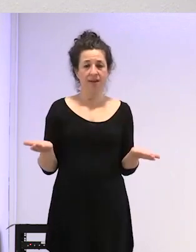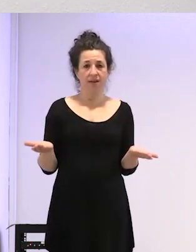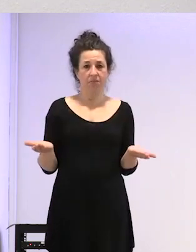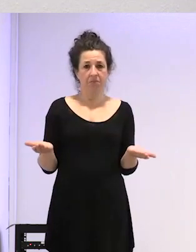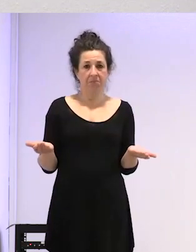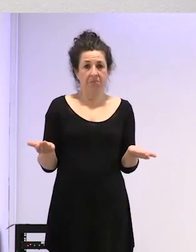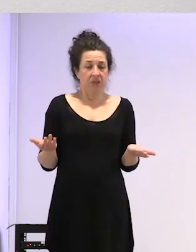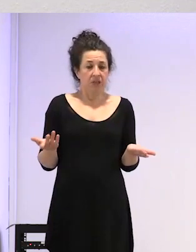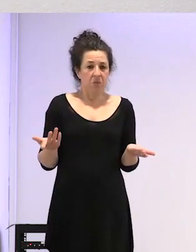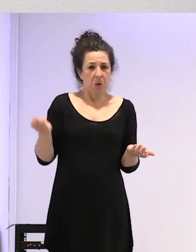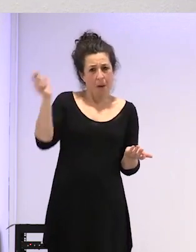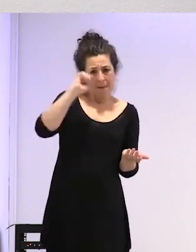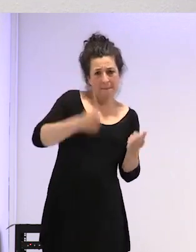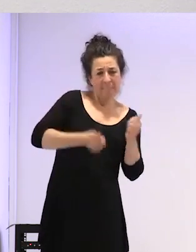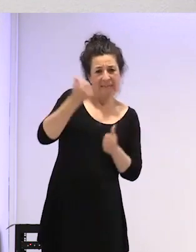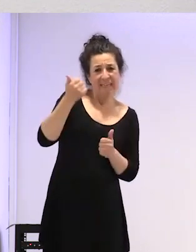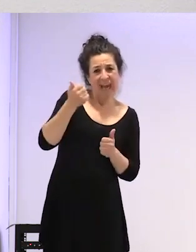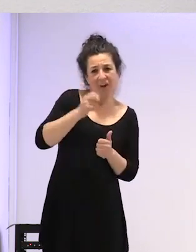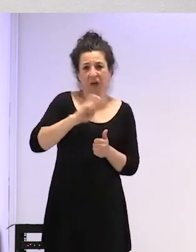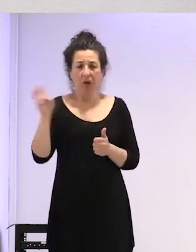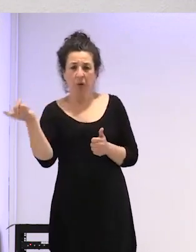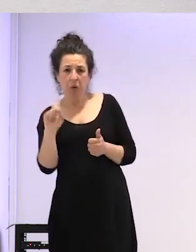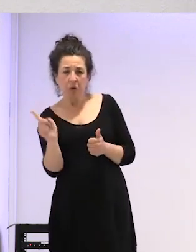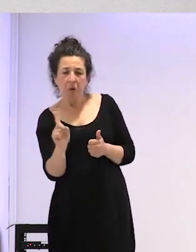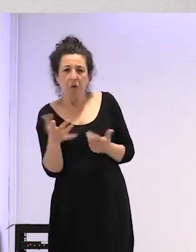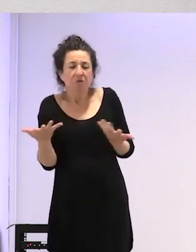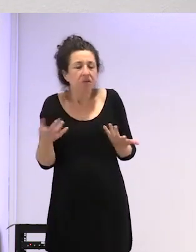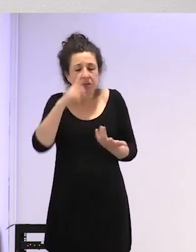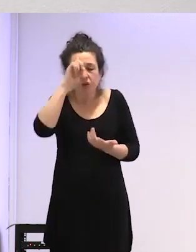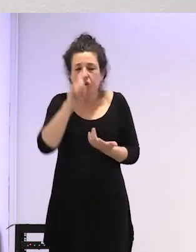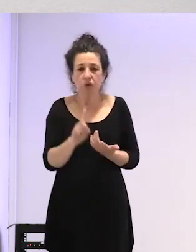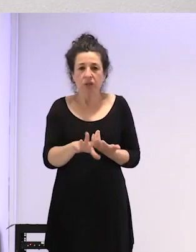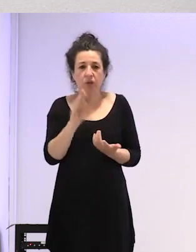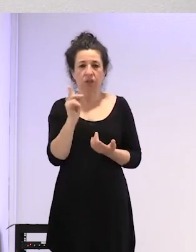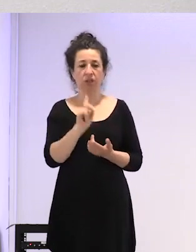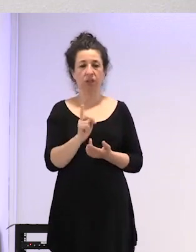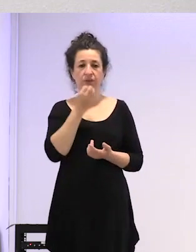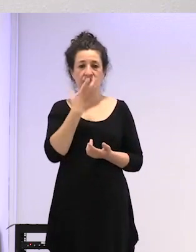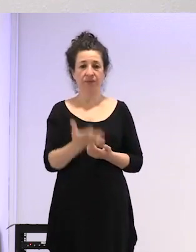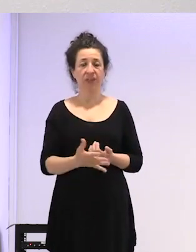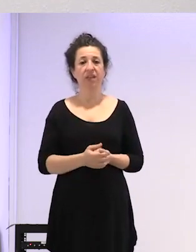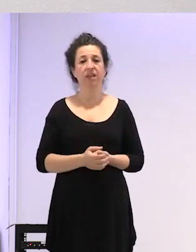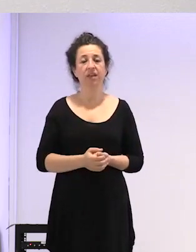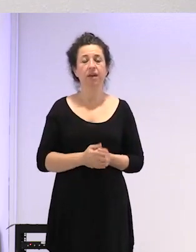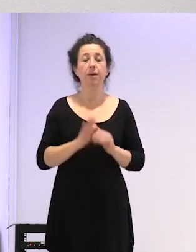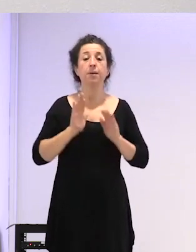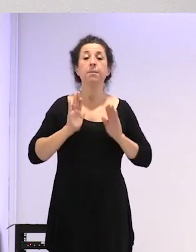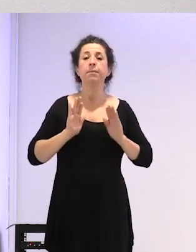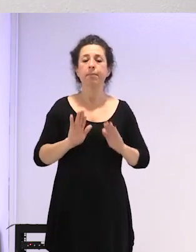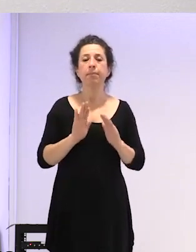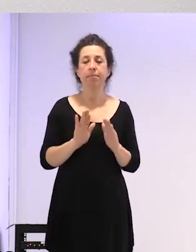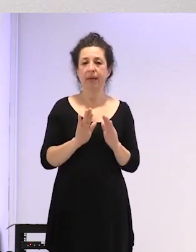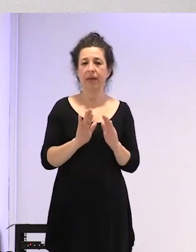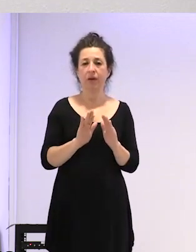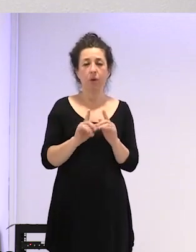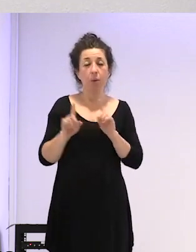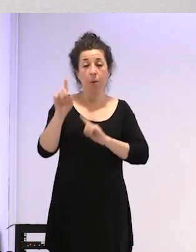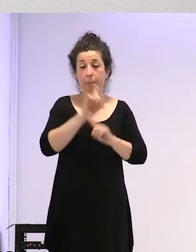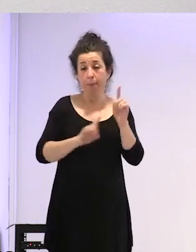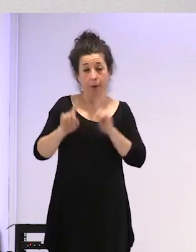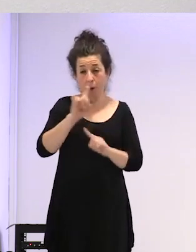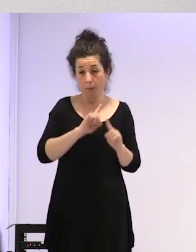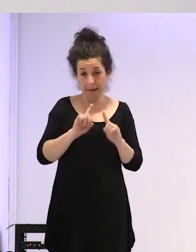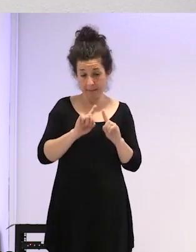gel entonces no sé qué historias hay entre las pero por encima de todo por encima de todo el problema